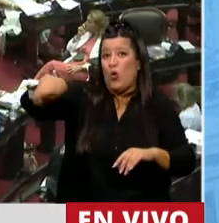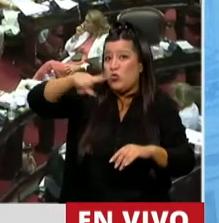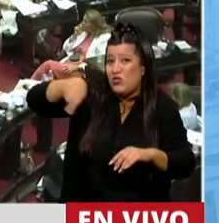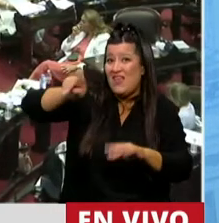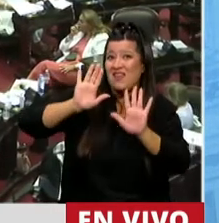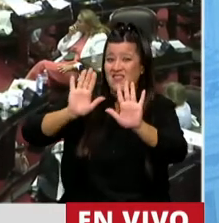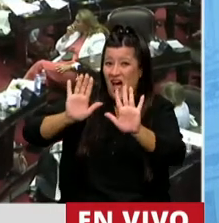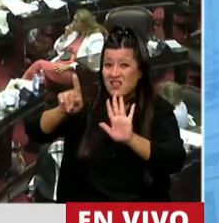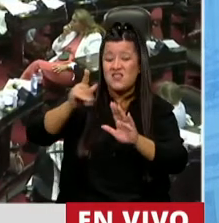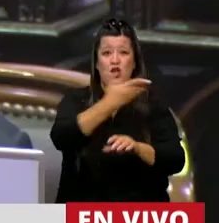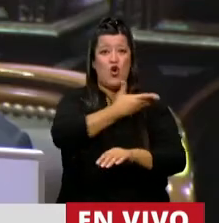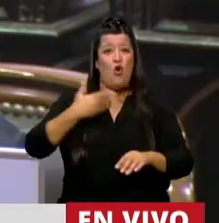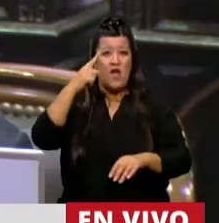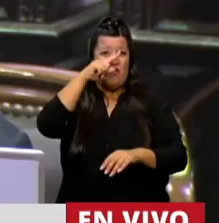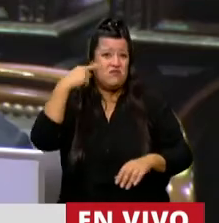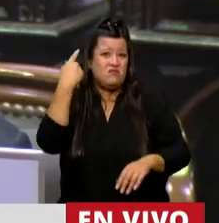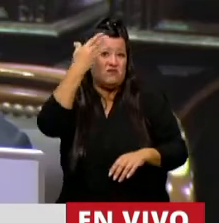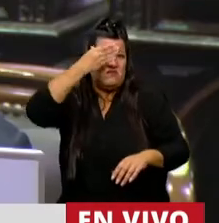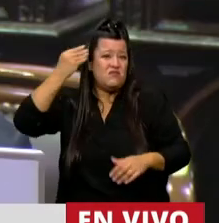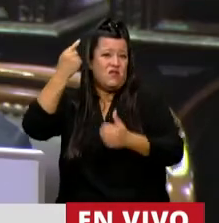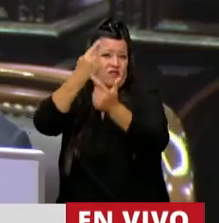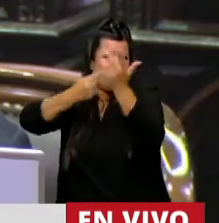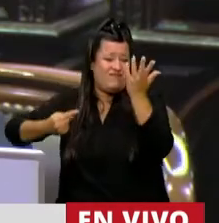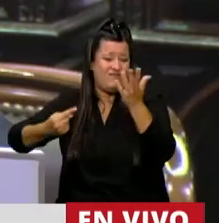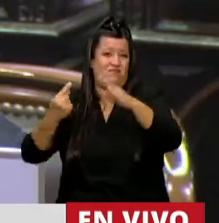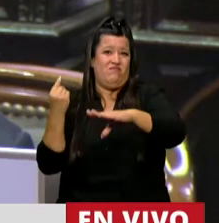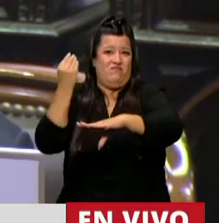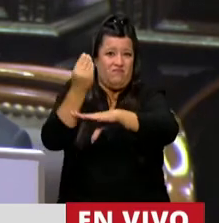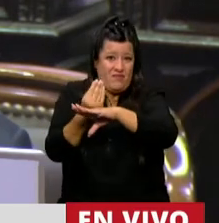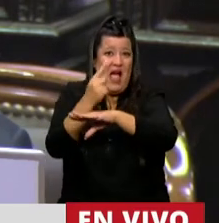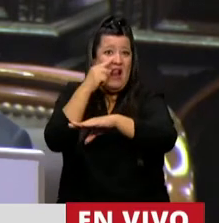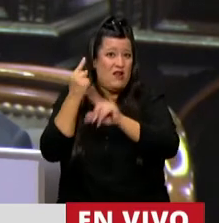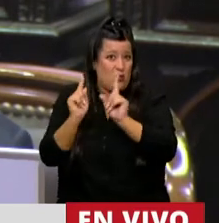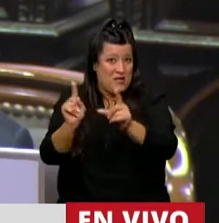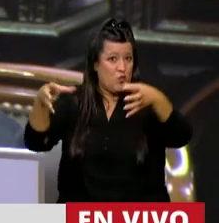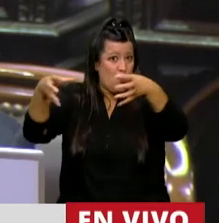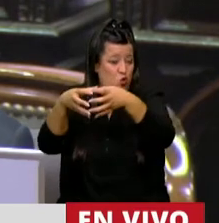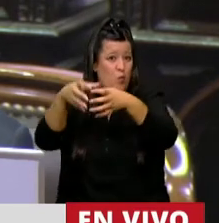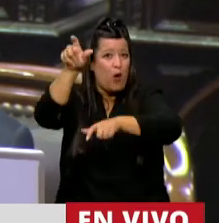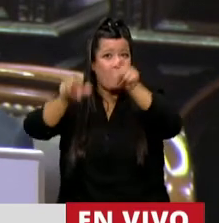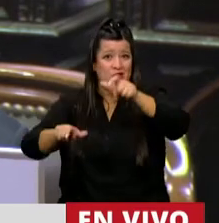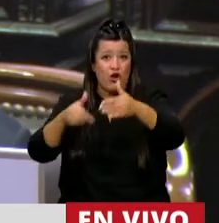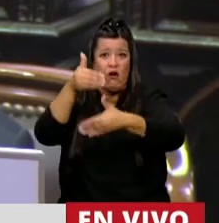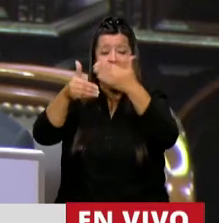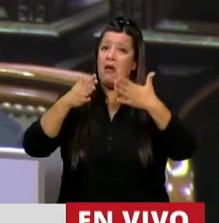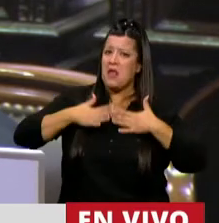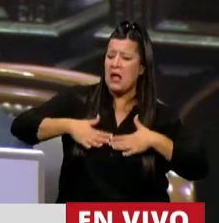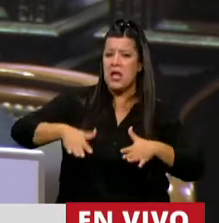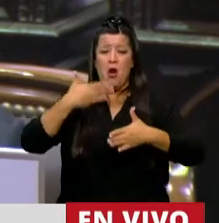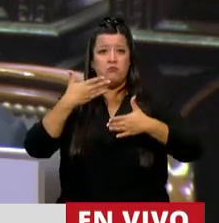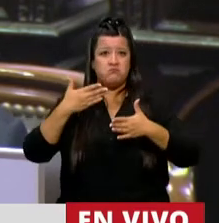y del gobierno que lleva adelante Alberto Fernández, van en ese sentido.